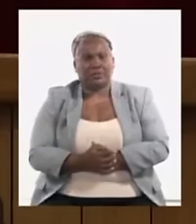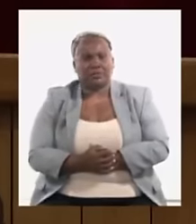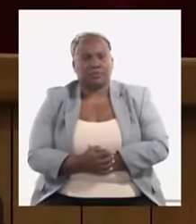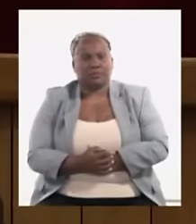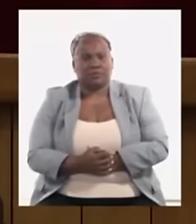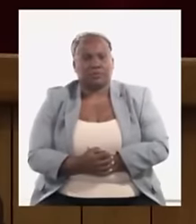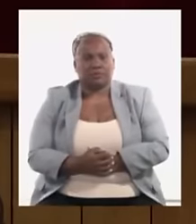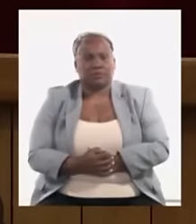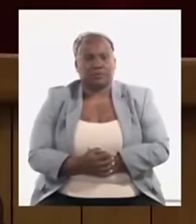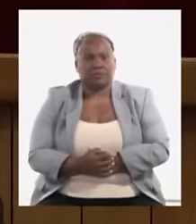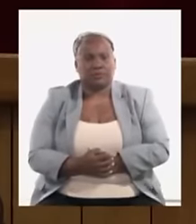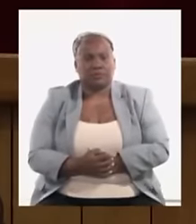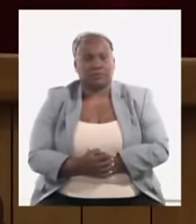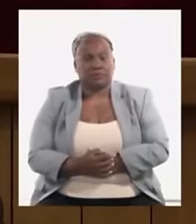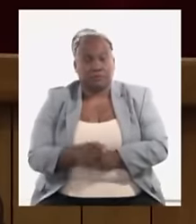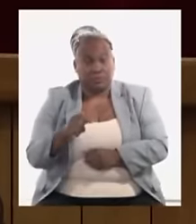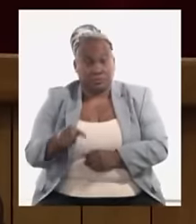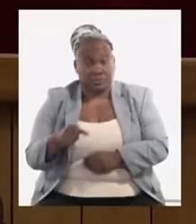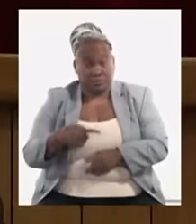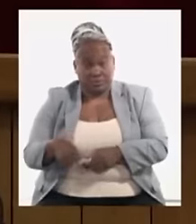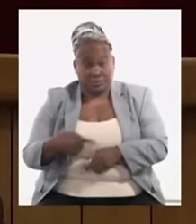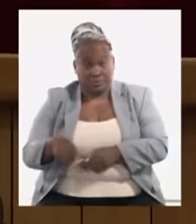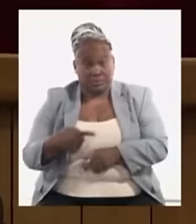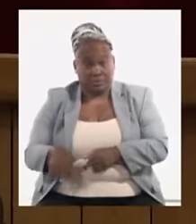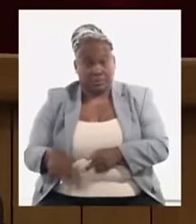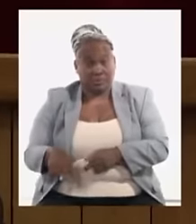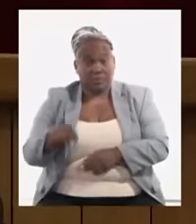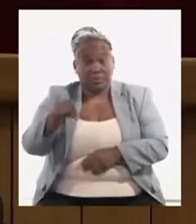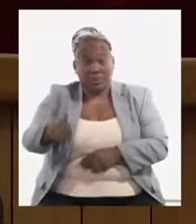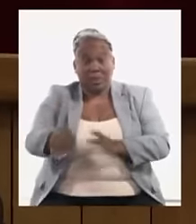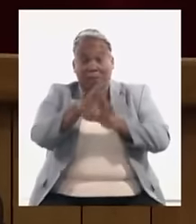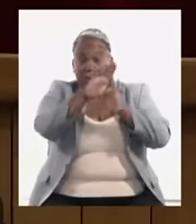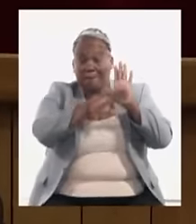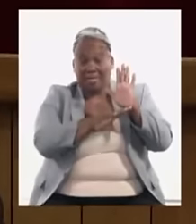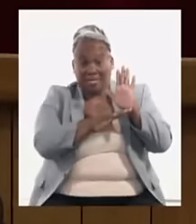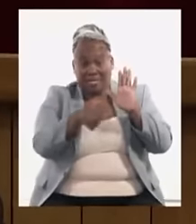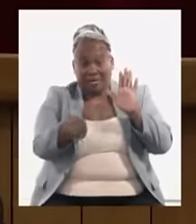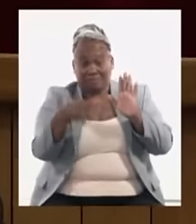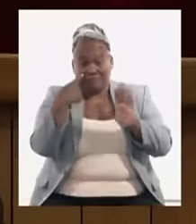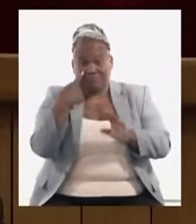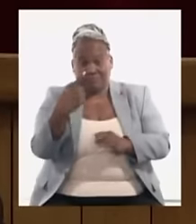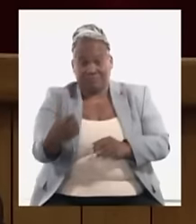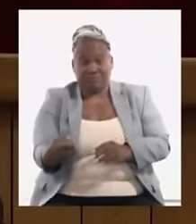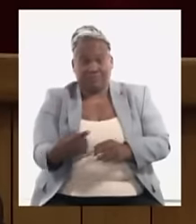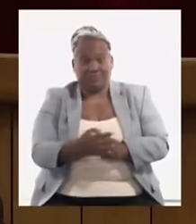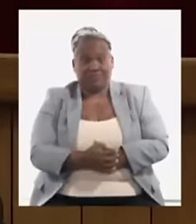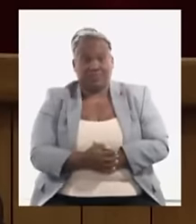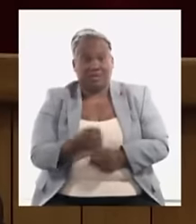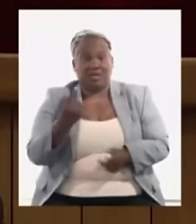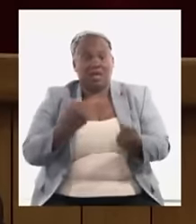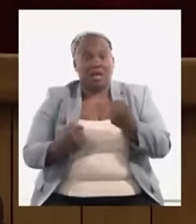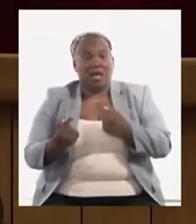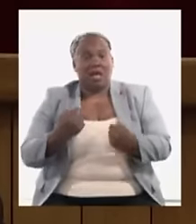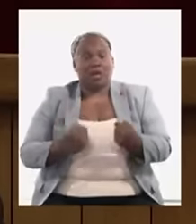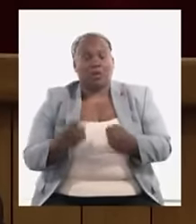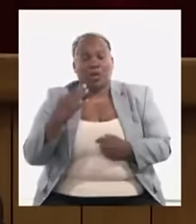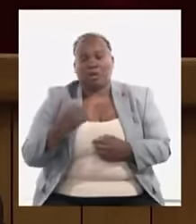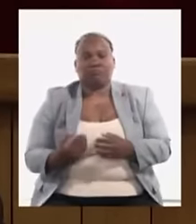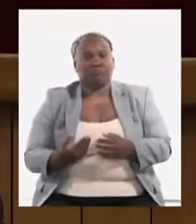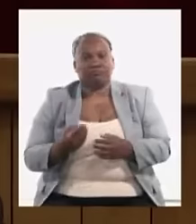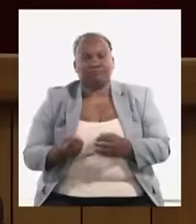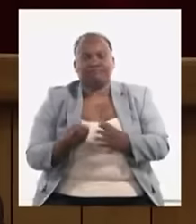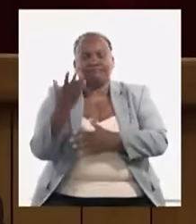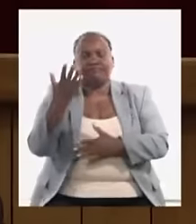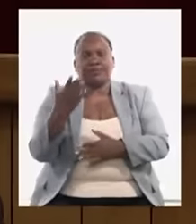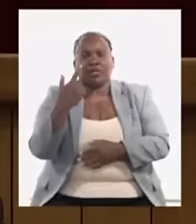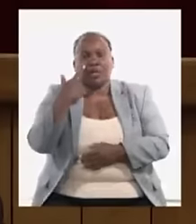hay una cuestión de entre las muchas medidas que hemos implementado algunas no han salido tal y como